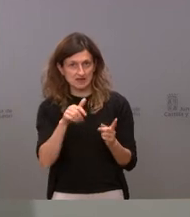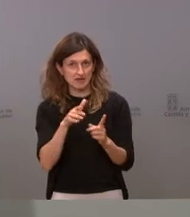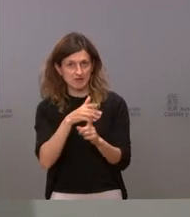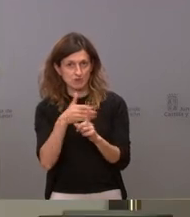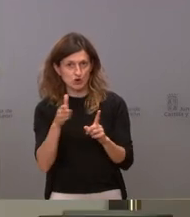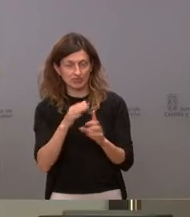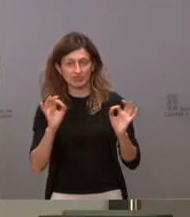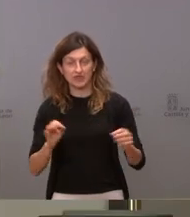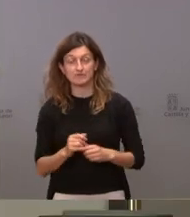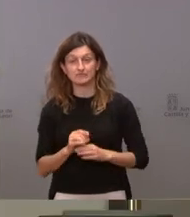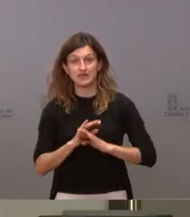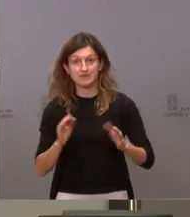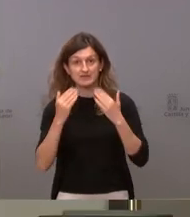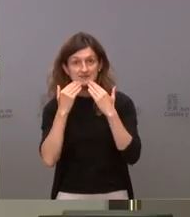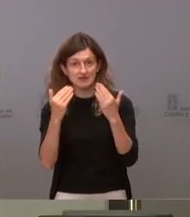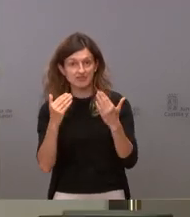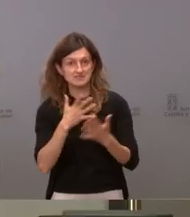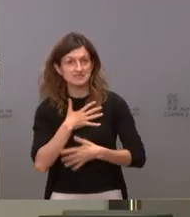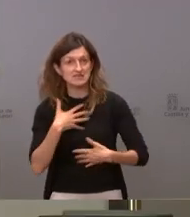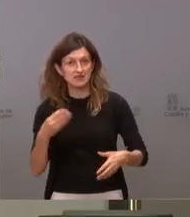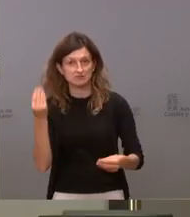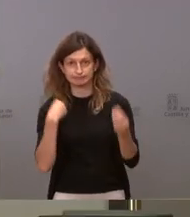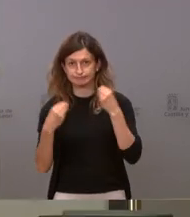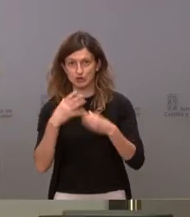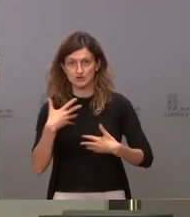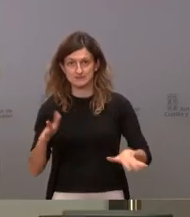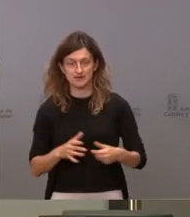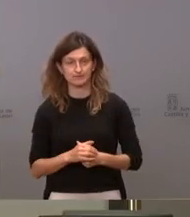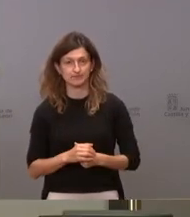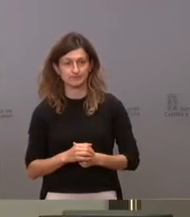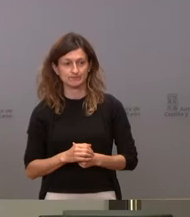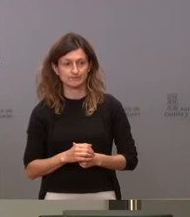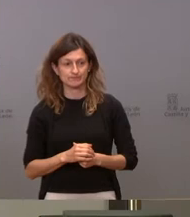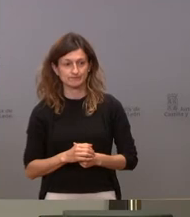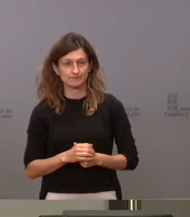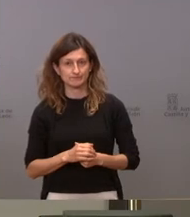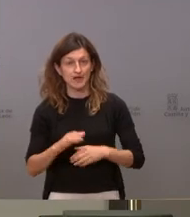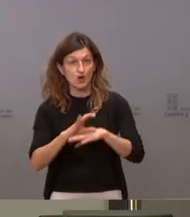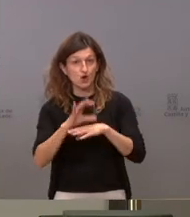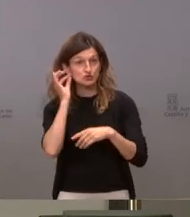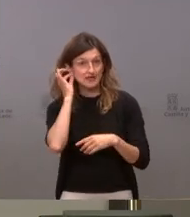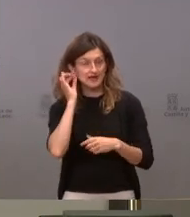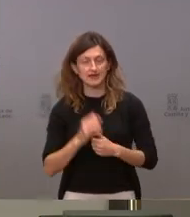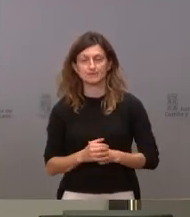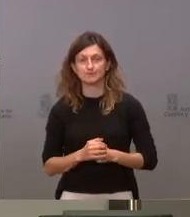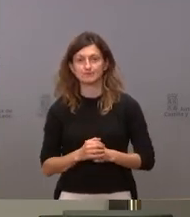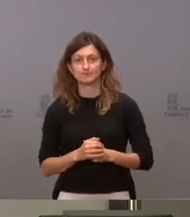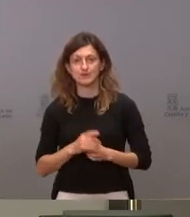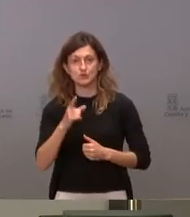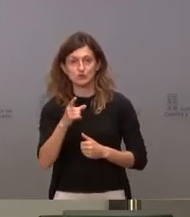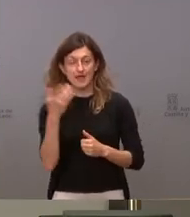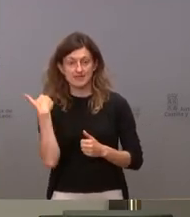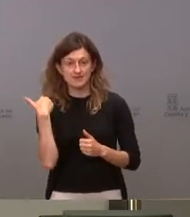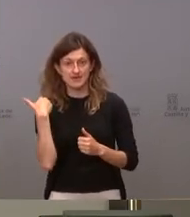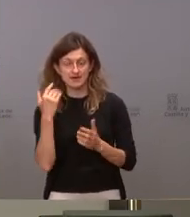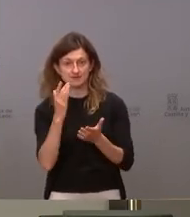Y nada más, muchas gracias y quedamos a su disposición las preguntas que nos quieren hacer. Sí, consejera, respecto a esa petición ayer de